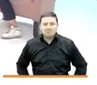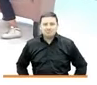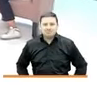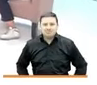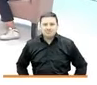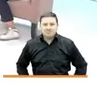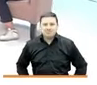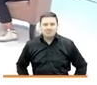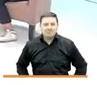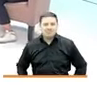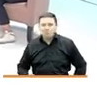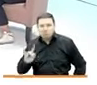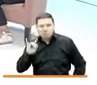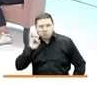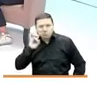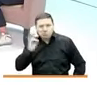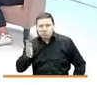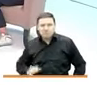No te oigo.